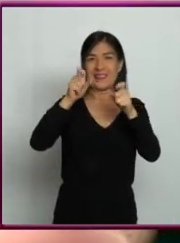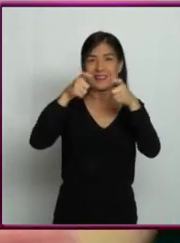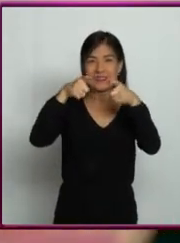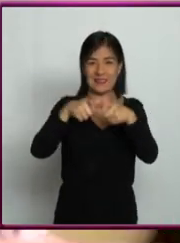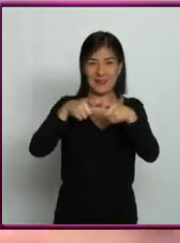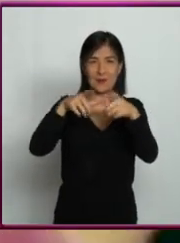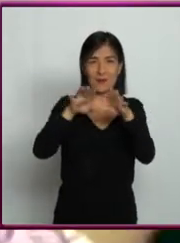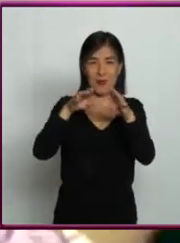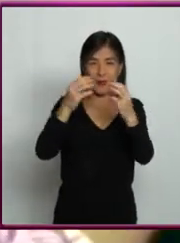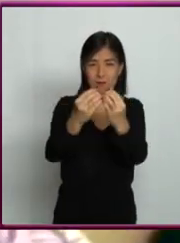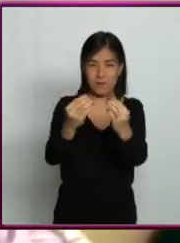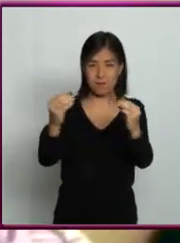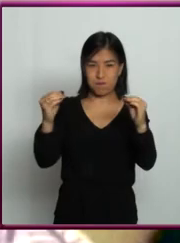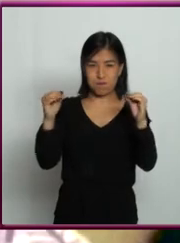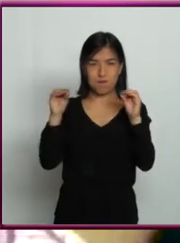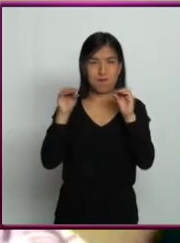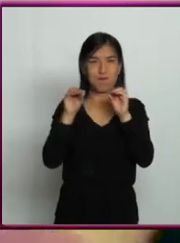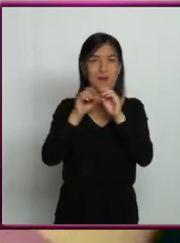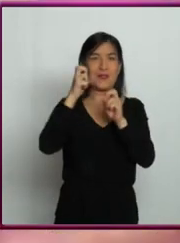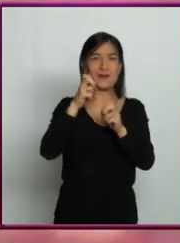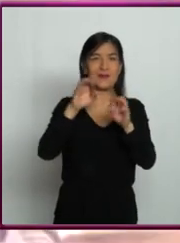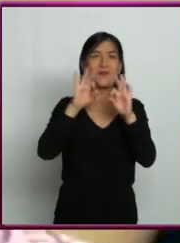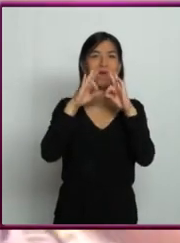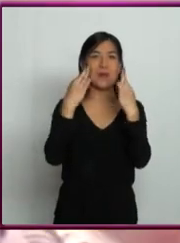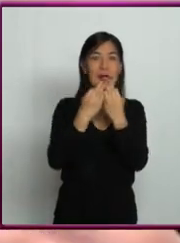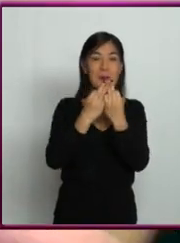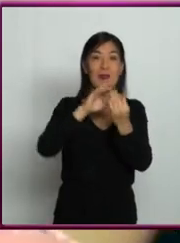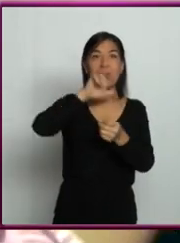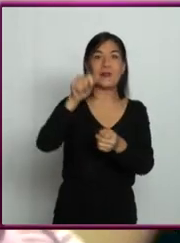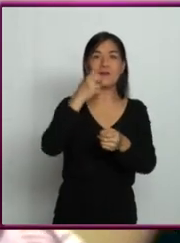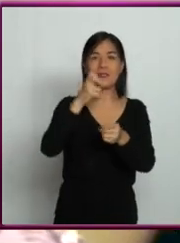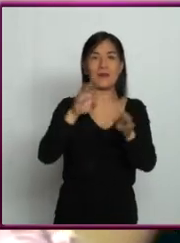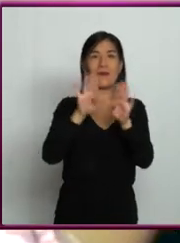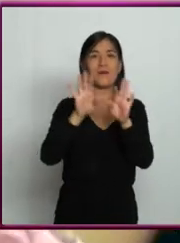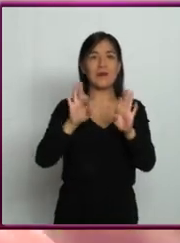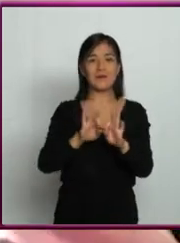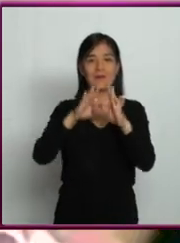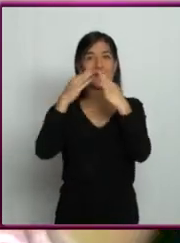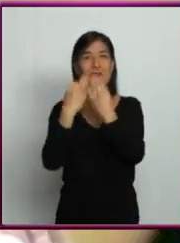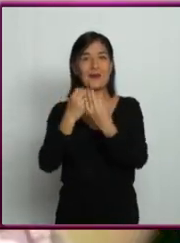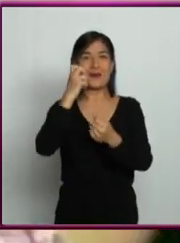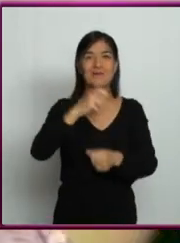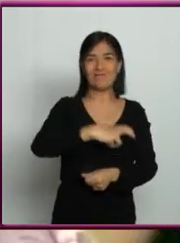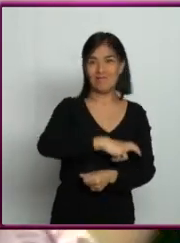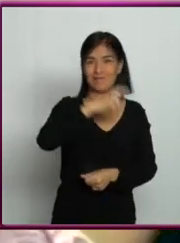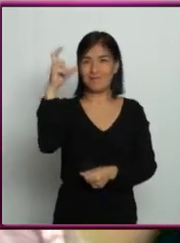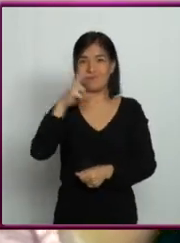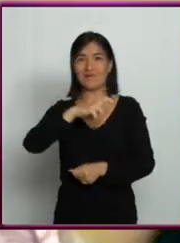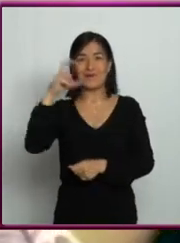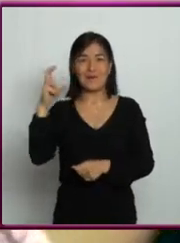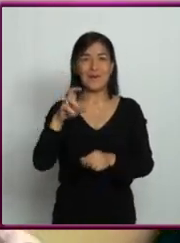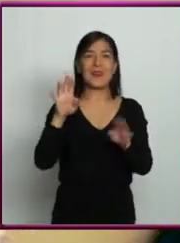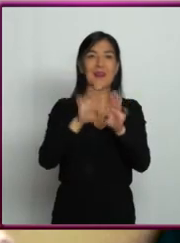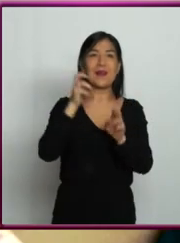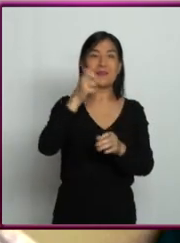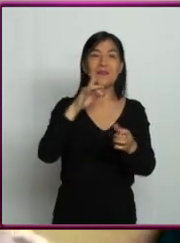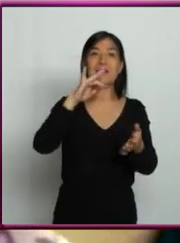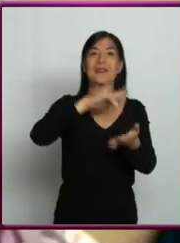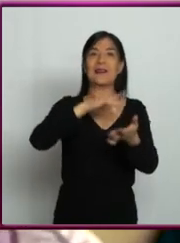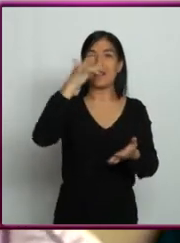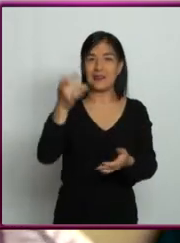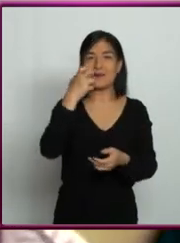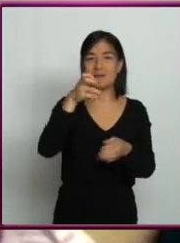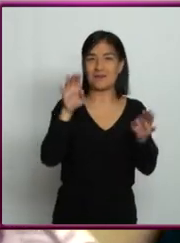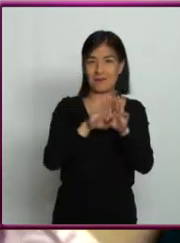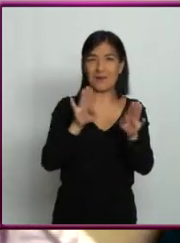y ese gas se van acumulando hasta formar a los planetas. Entonces tenemos, lo que tenemos ahora, pues es evidencia observacional, gracias por